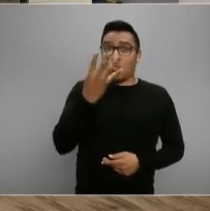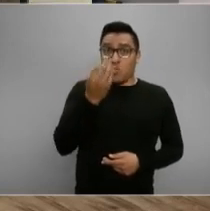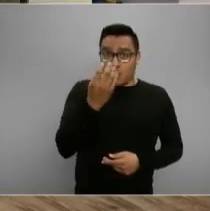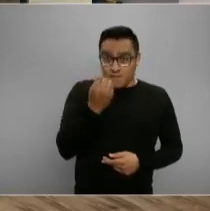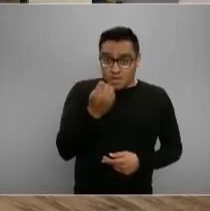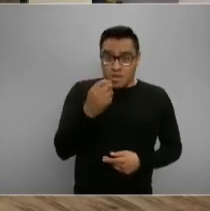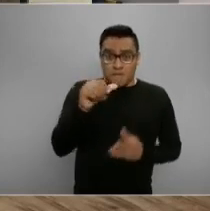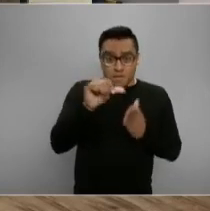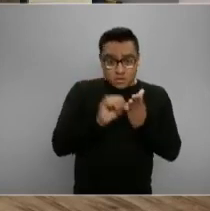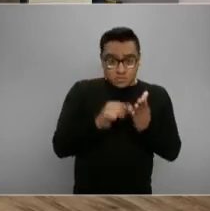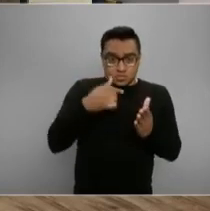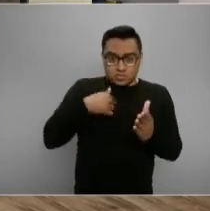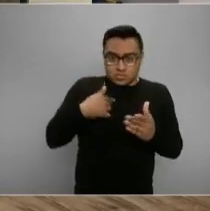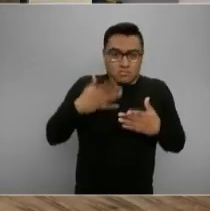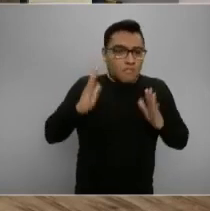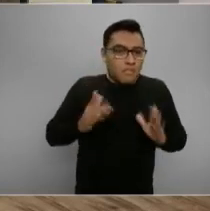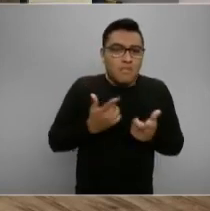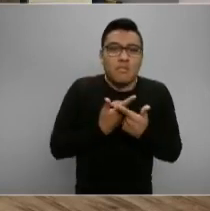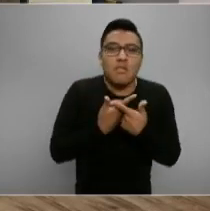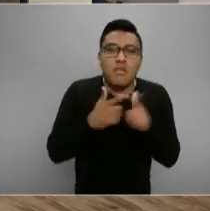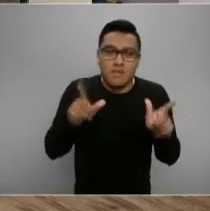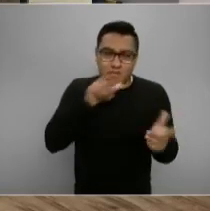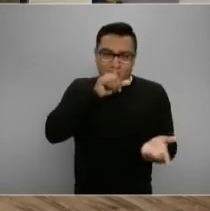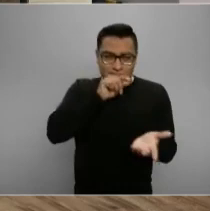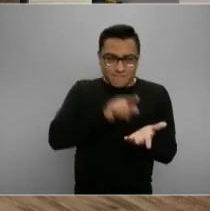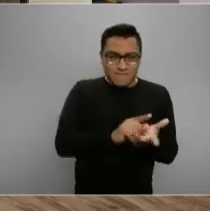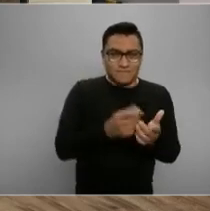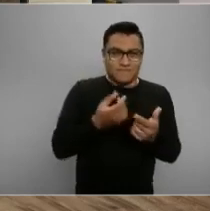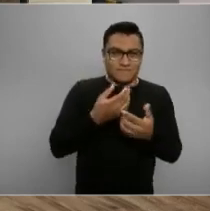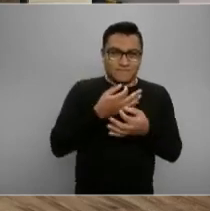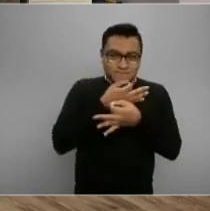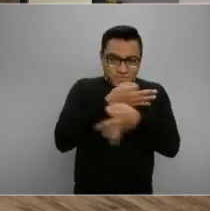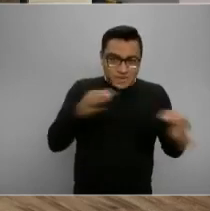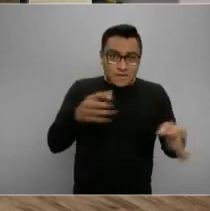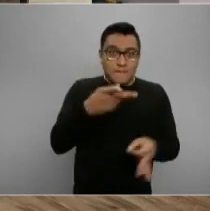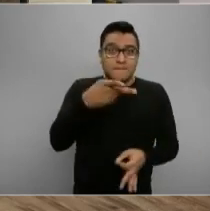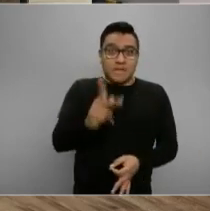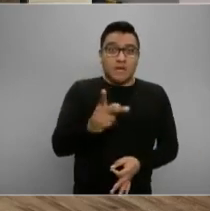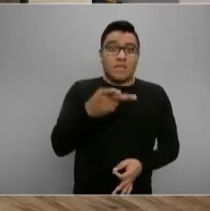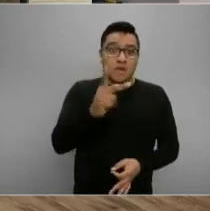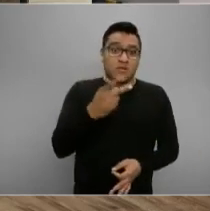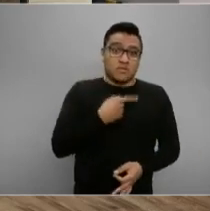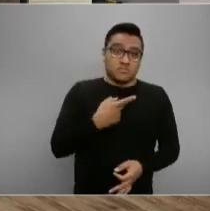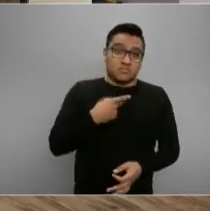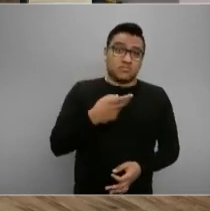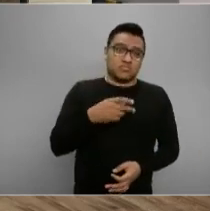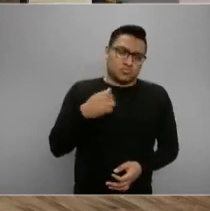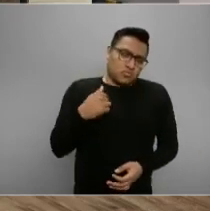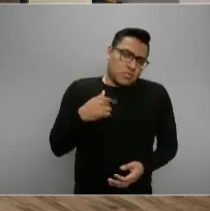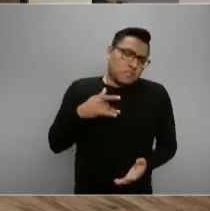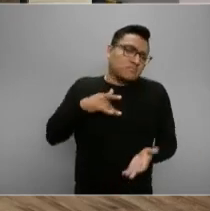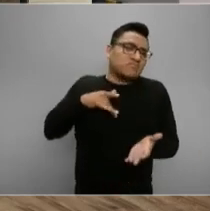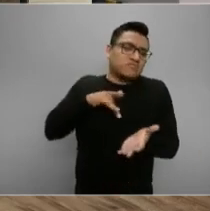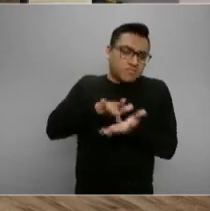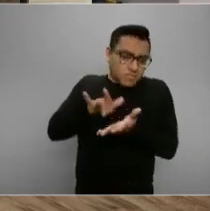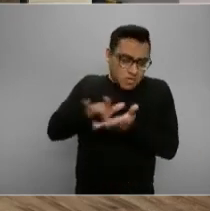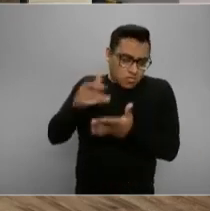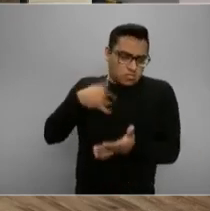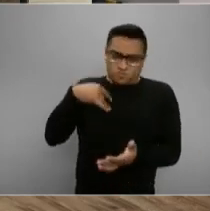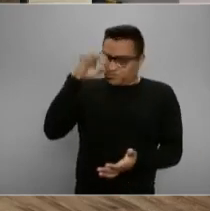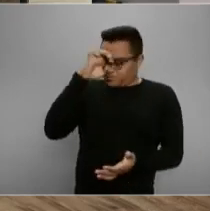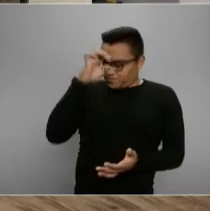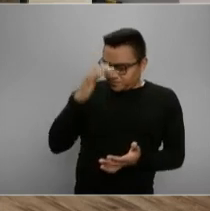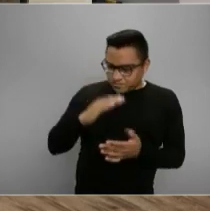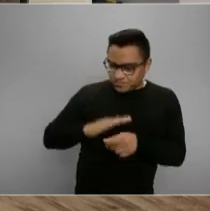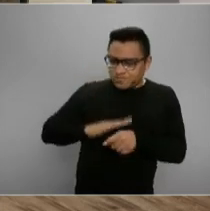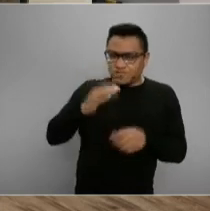mi libertad, dice en un tuit, por lo visto la tregua no aplica para la venganza, me gustaría mucho estar apoyando con mi experiencia en